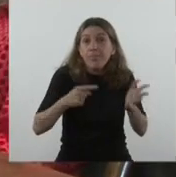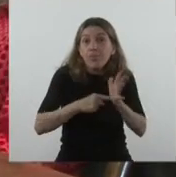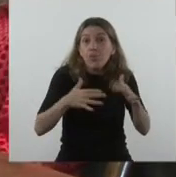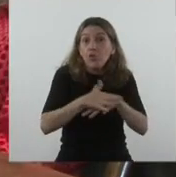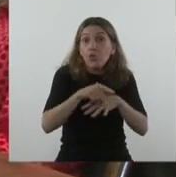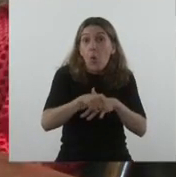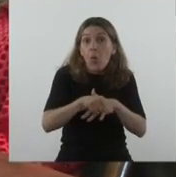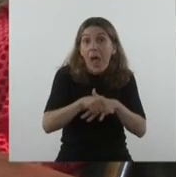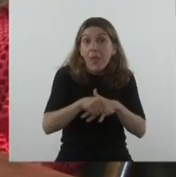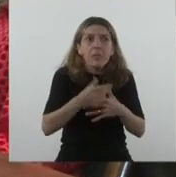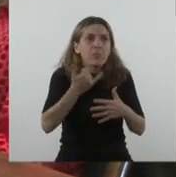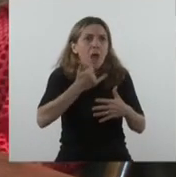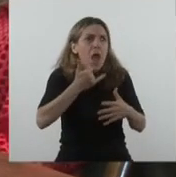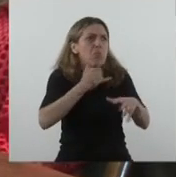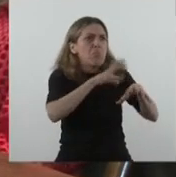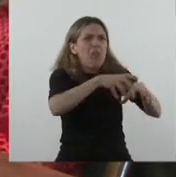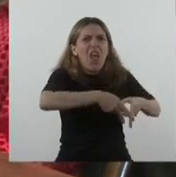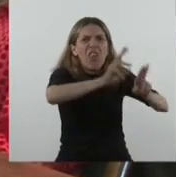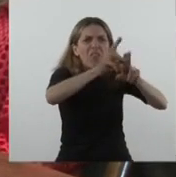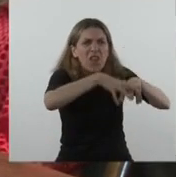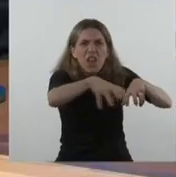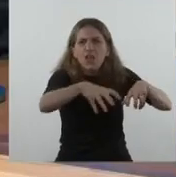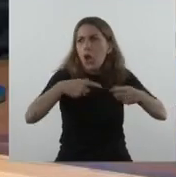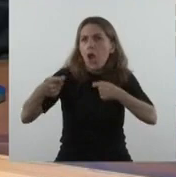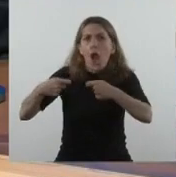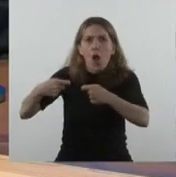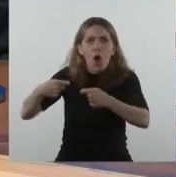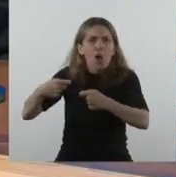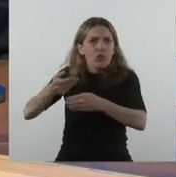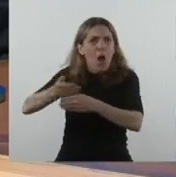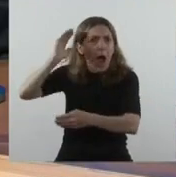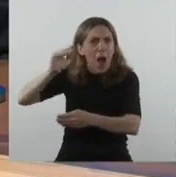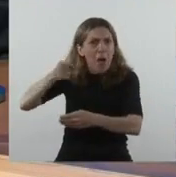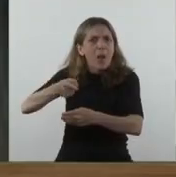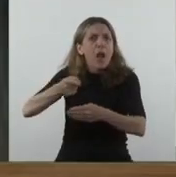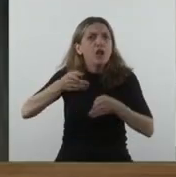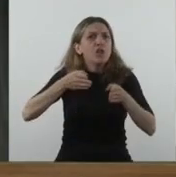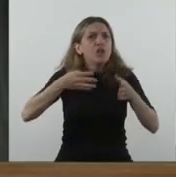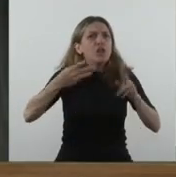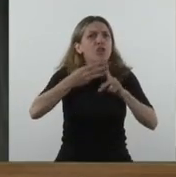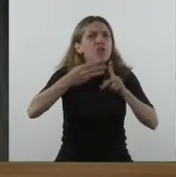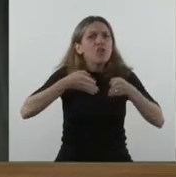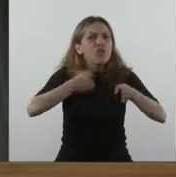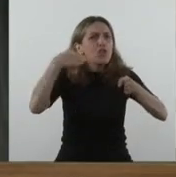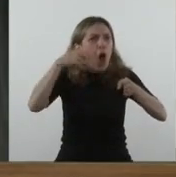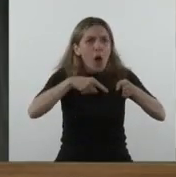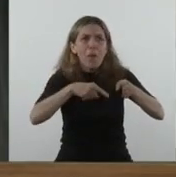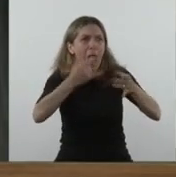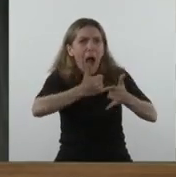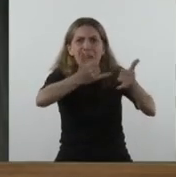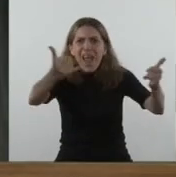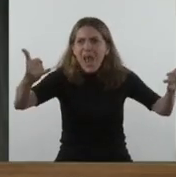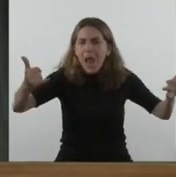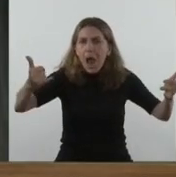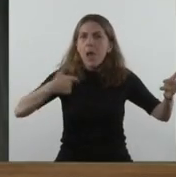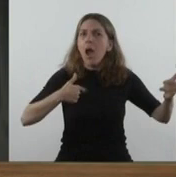de un buen edificio, de un buen negocio que se abre, de un buen shopping que se abre, a veces no nos damos cuenta de las carencias que el